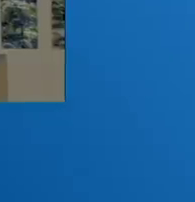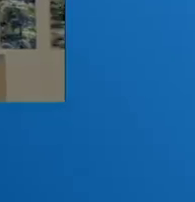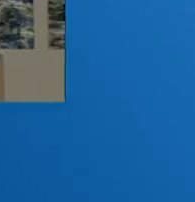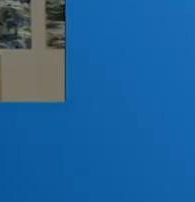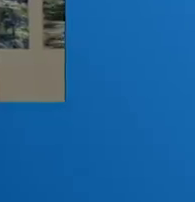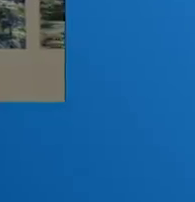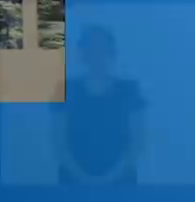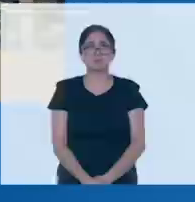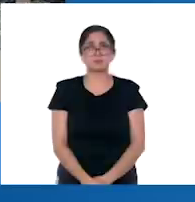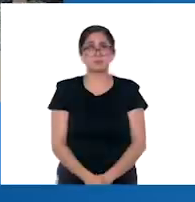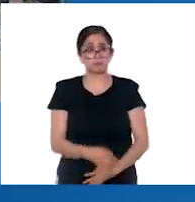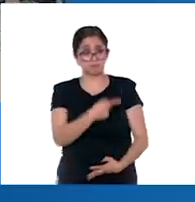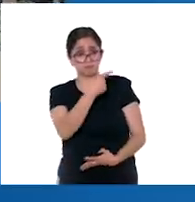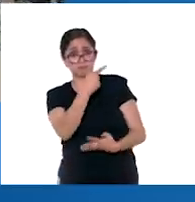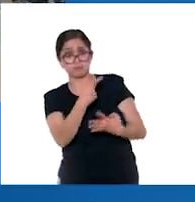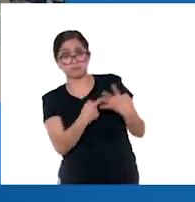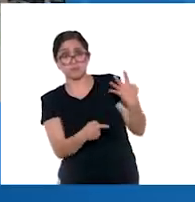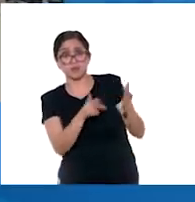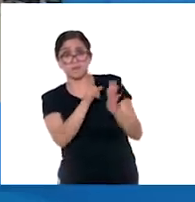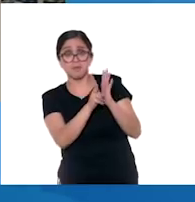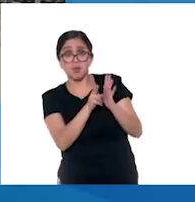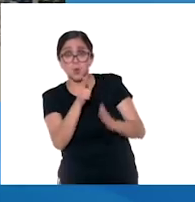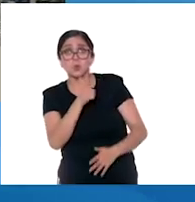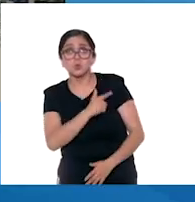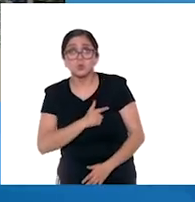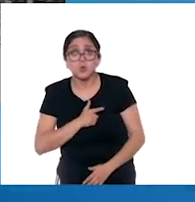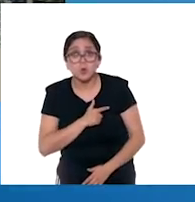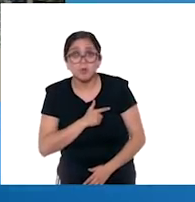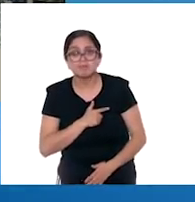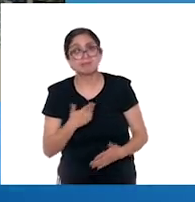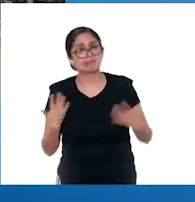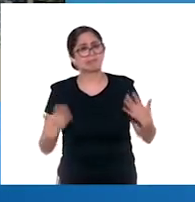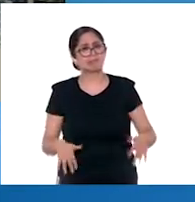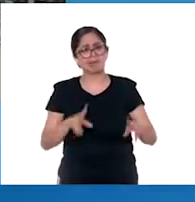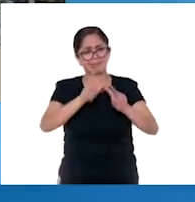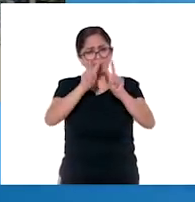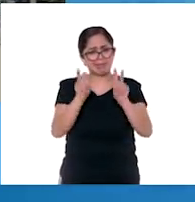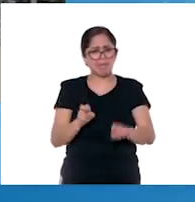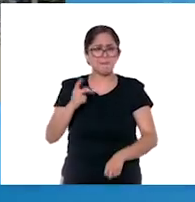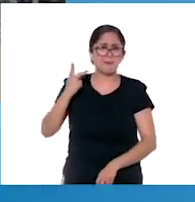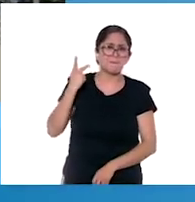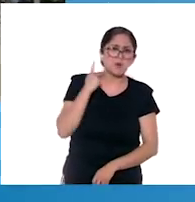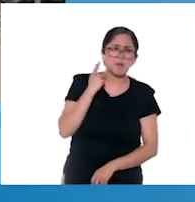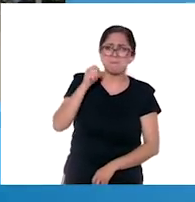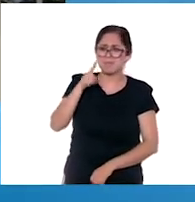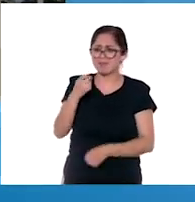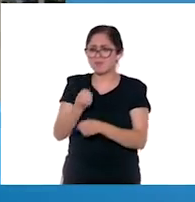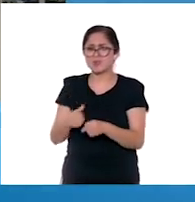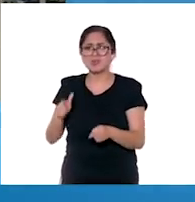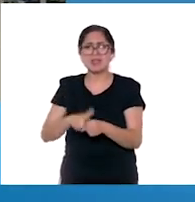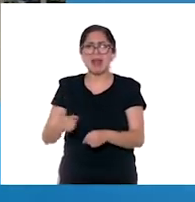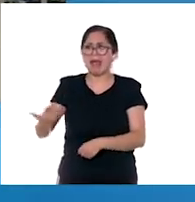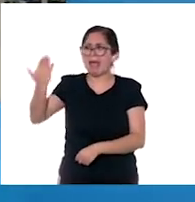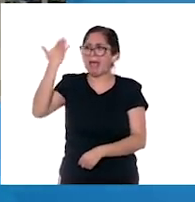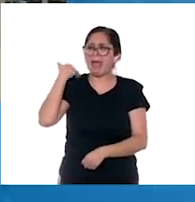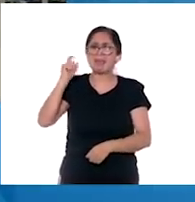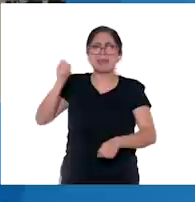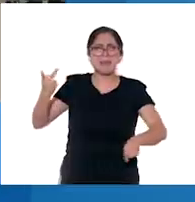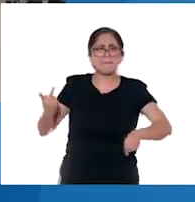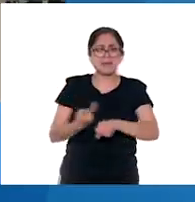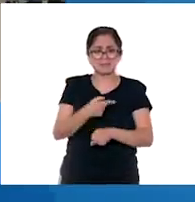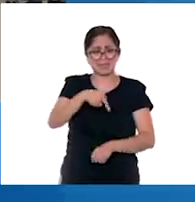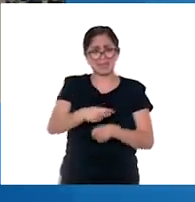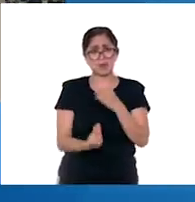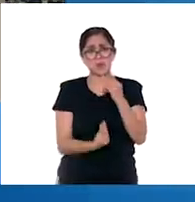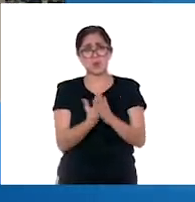¿Les gustó el programa de hoy? Es muy interesante pensar en el panorama político y social en el que se encontraba la Nueva España. Les